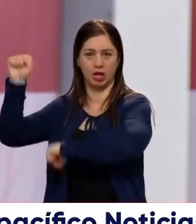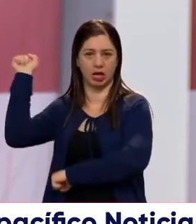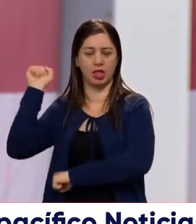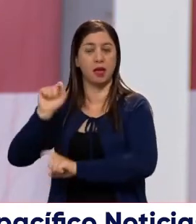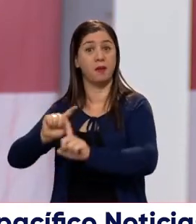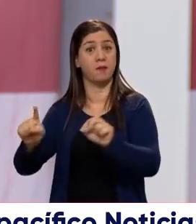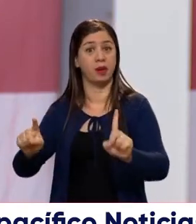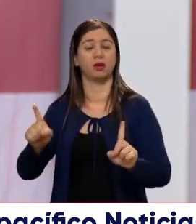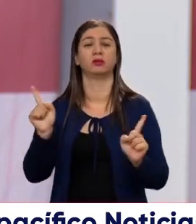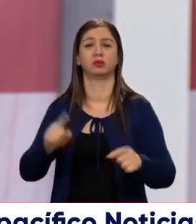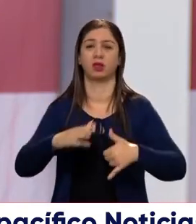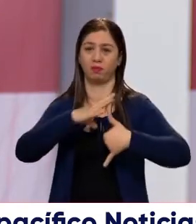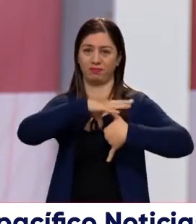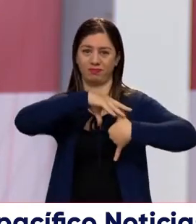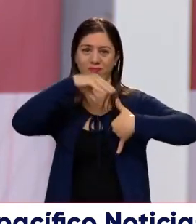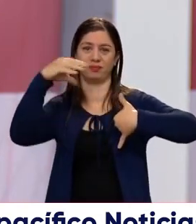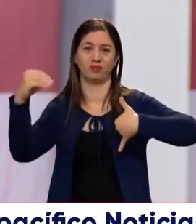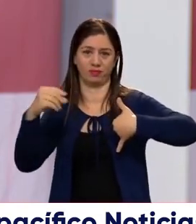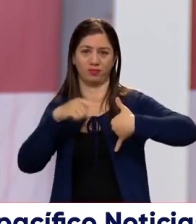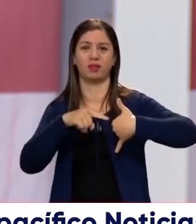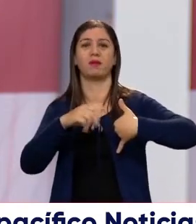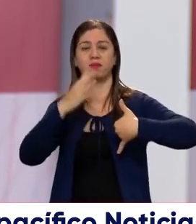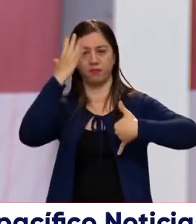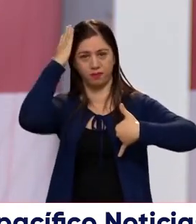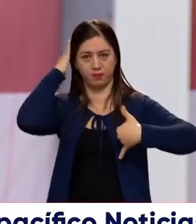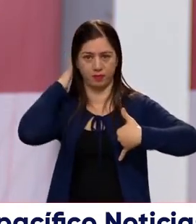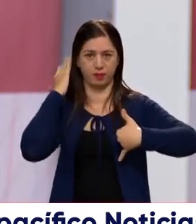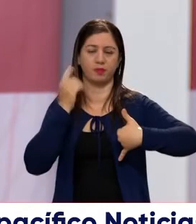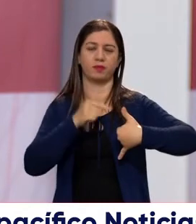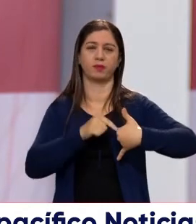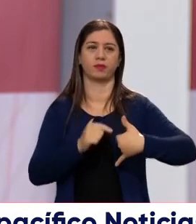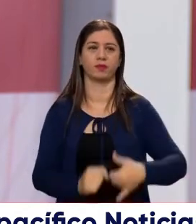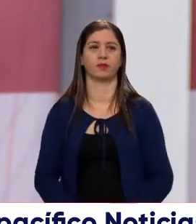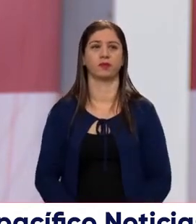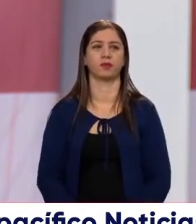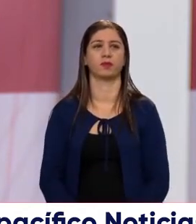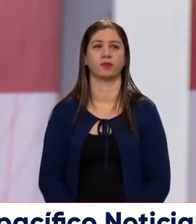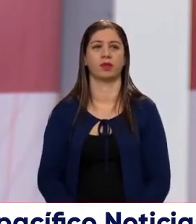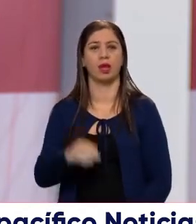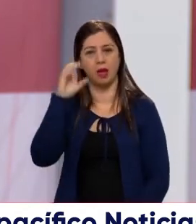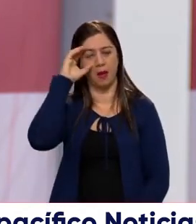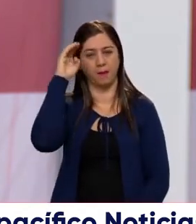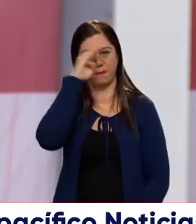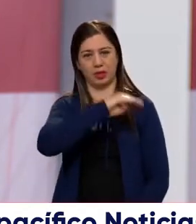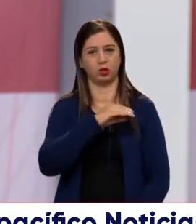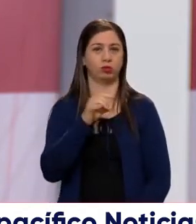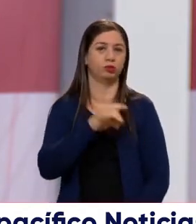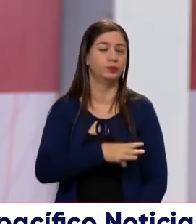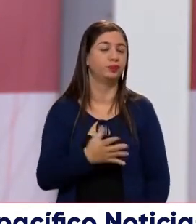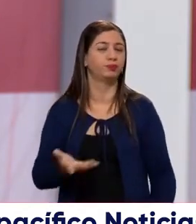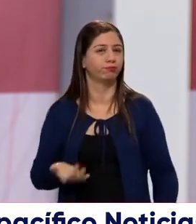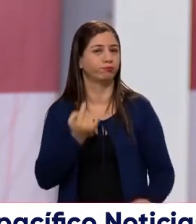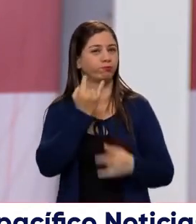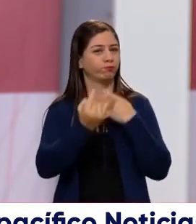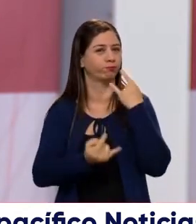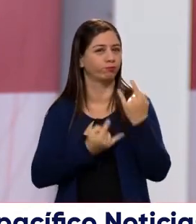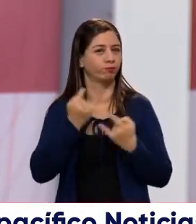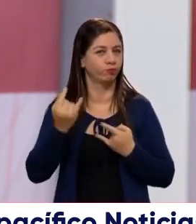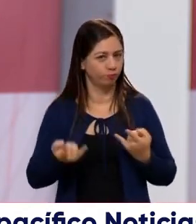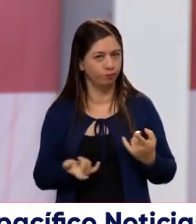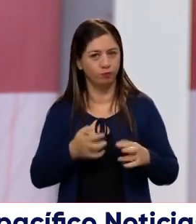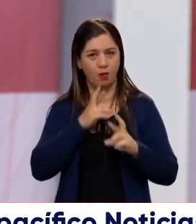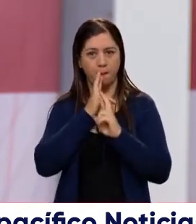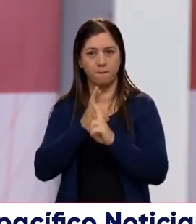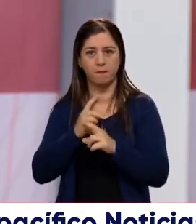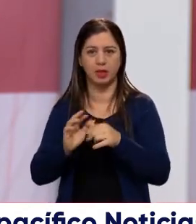pero en la costa también le recorta Rodolfo a Petro, a Petro, entonces ha sido bien interesante, porque tenemos el